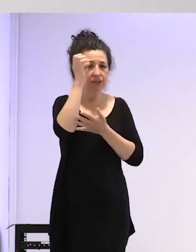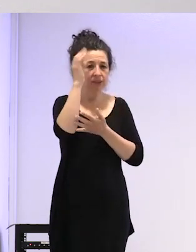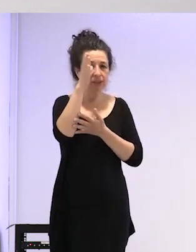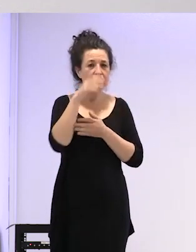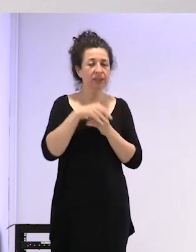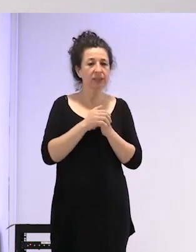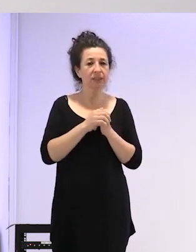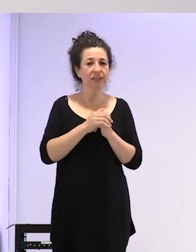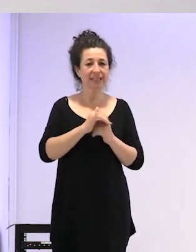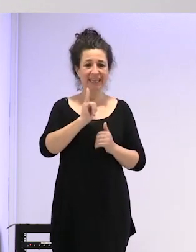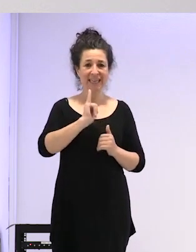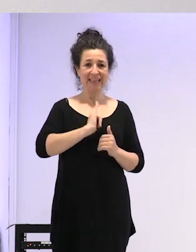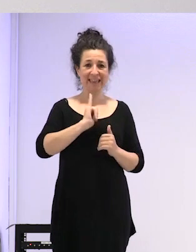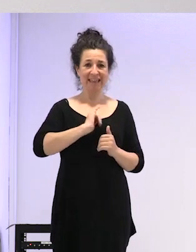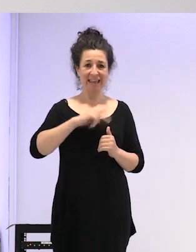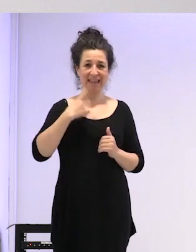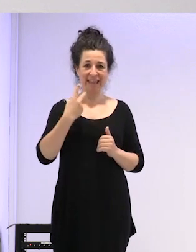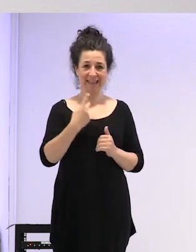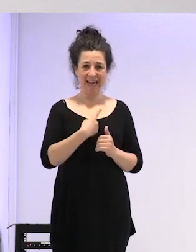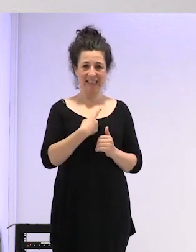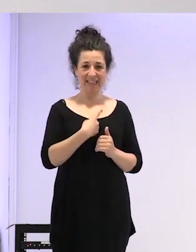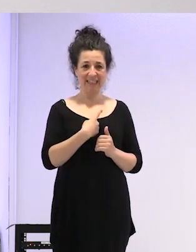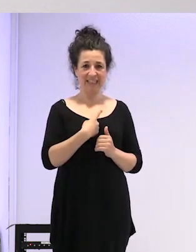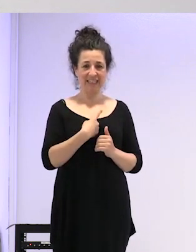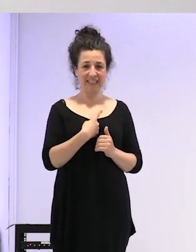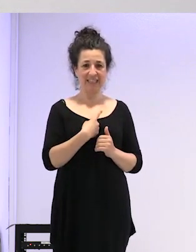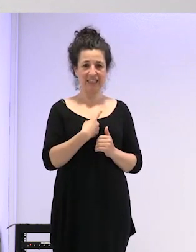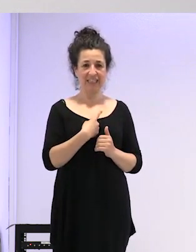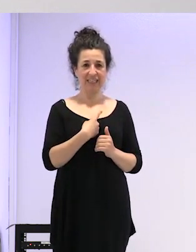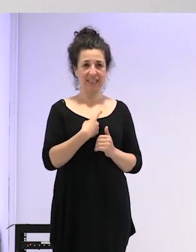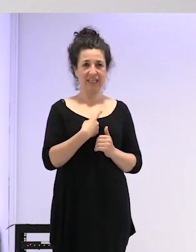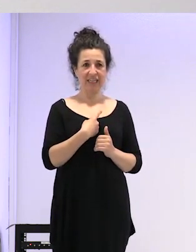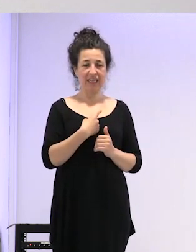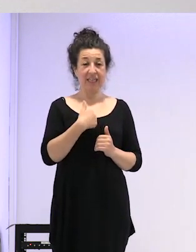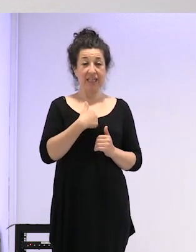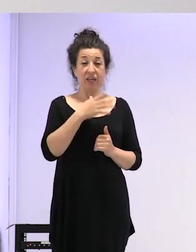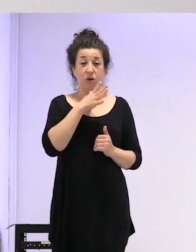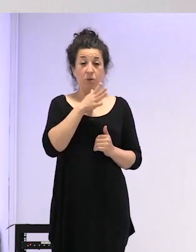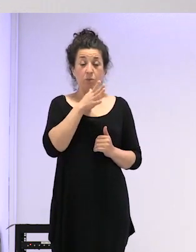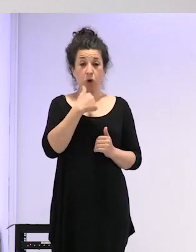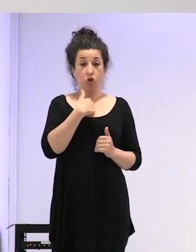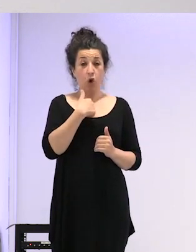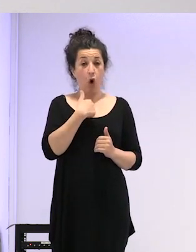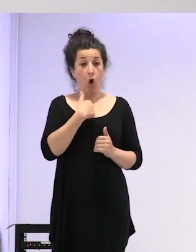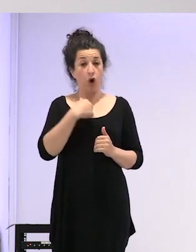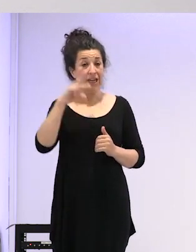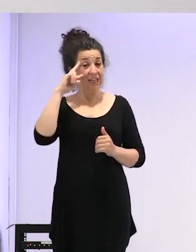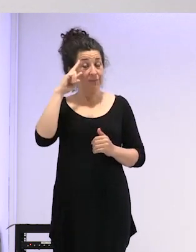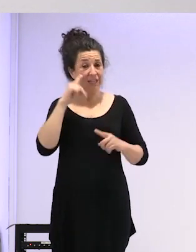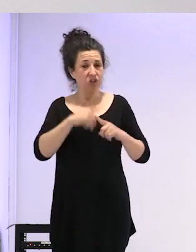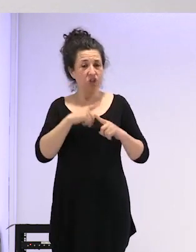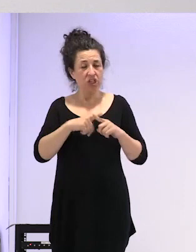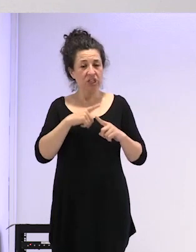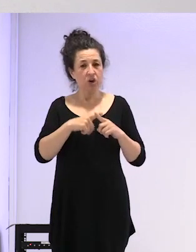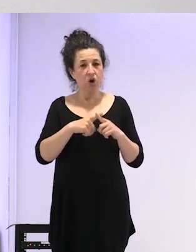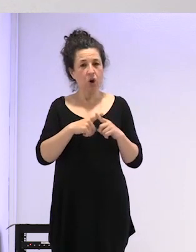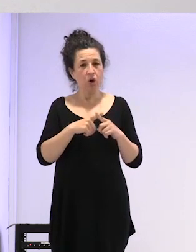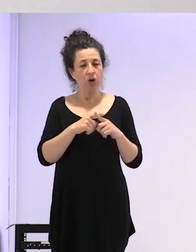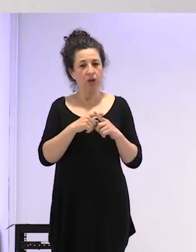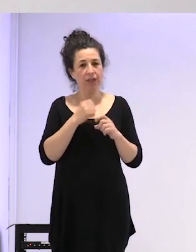identidad trans pero por lo que yo por lo que yo sé soy sexólogo y se relaciona con personas trans